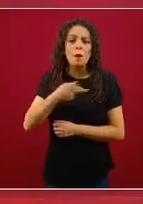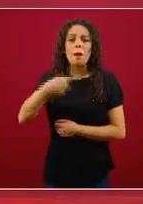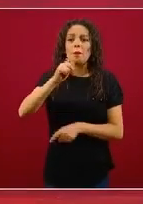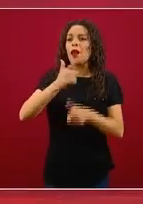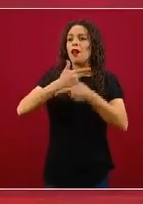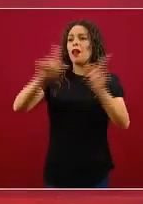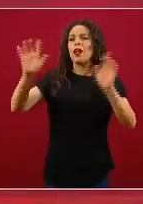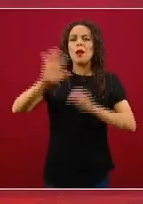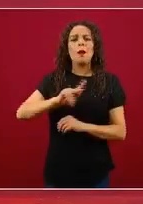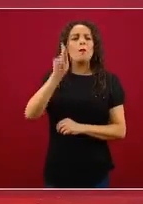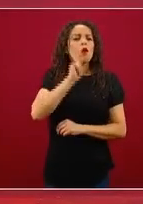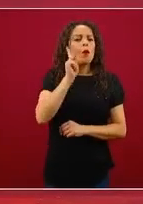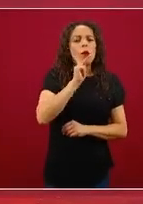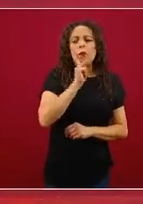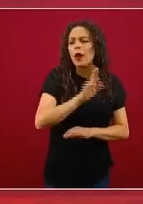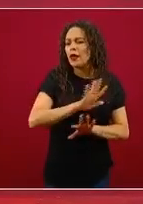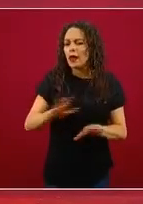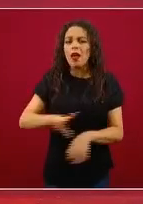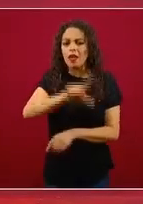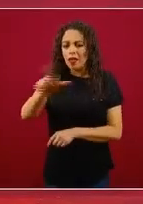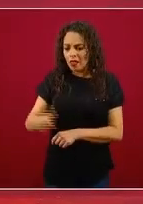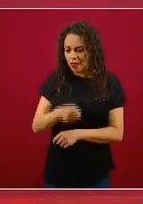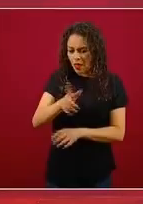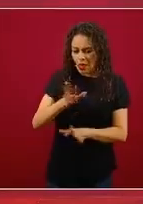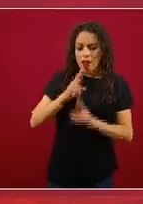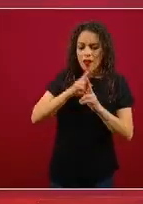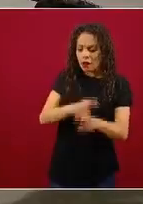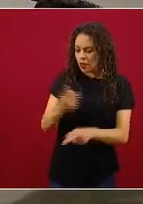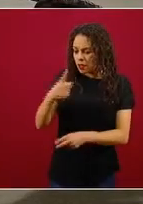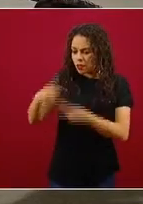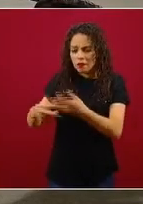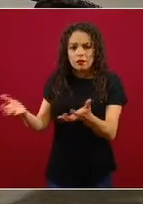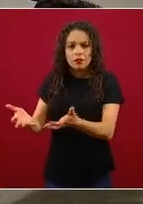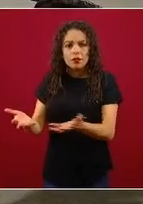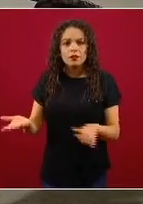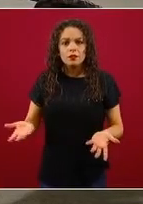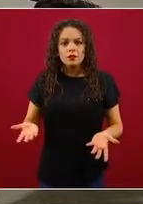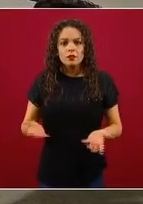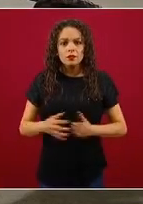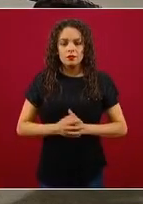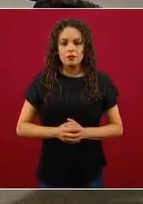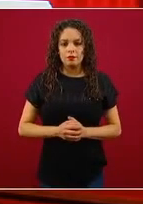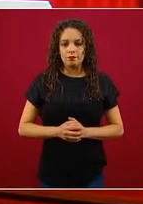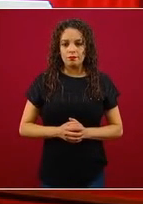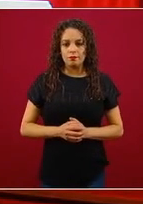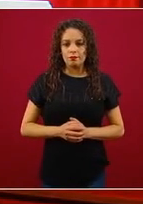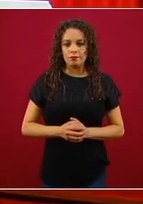Pero es un tema tan importante que lo vamos a tocar en múltiples ocasiones.